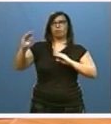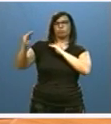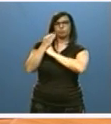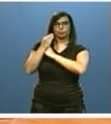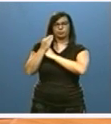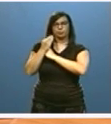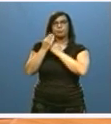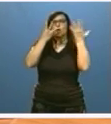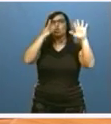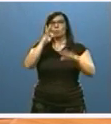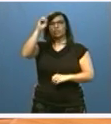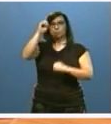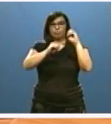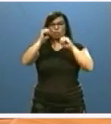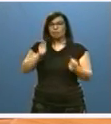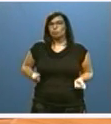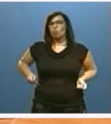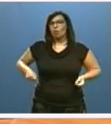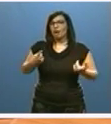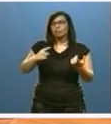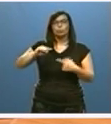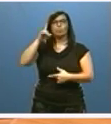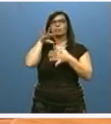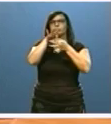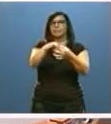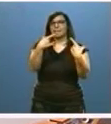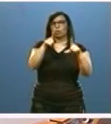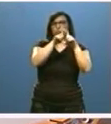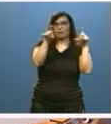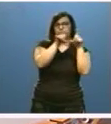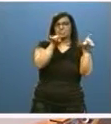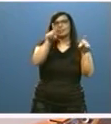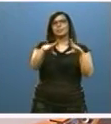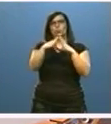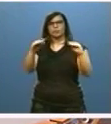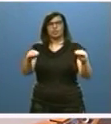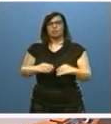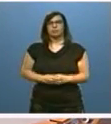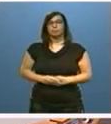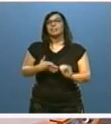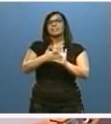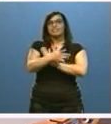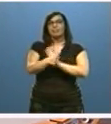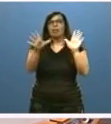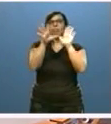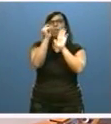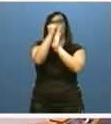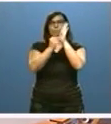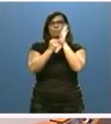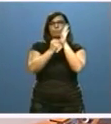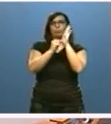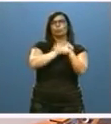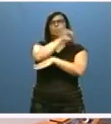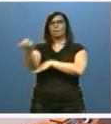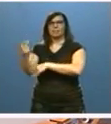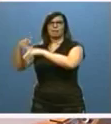Más del 90% del gasto correspondió al sector empresarial y a las universidades, lo que supone 10 puntos por encima de la media de